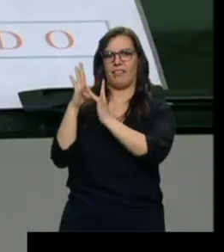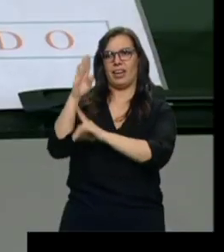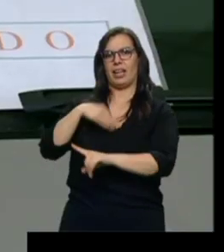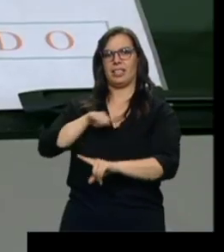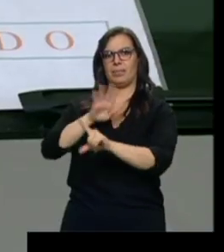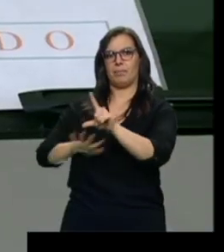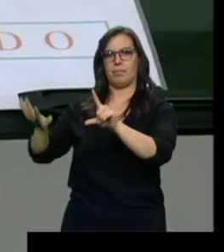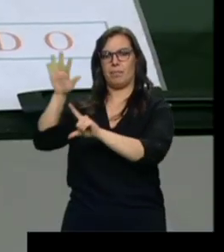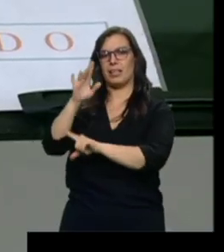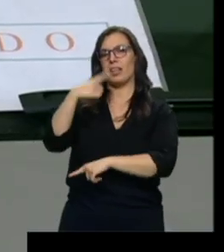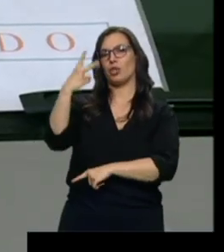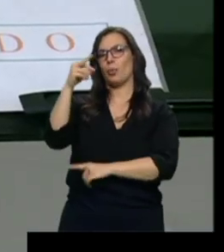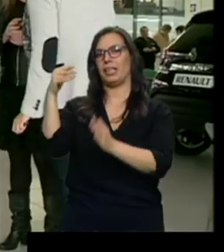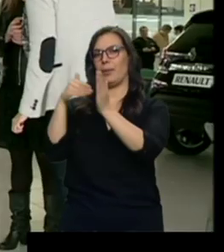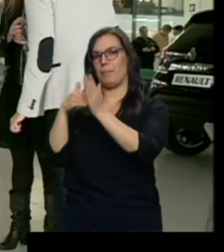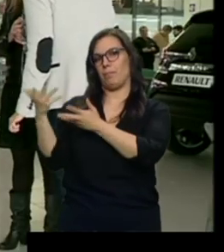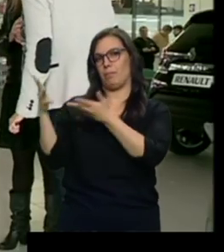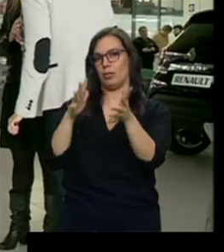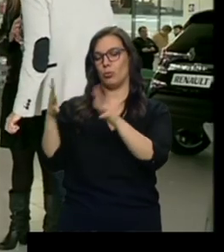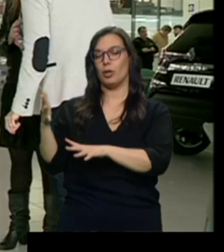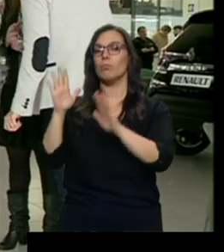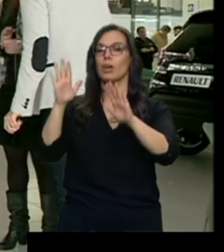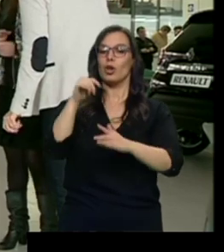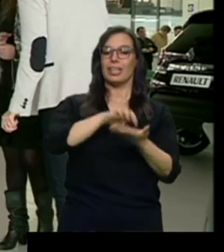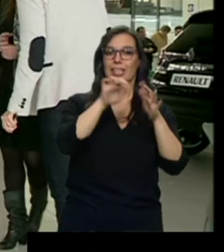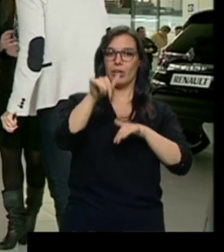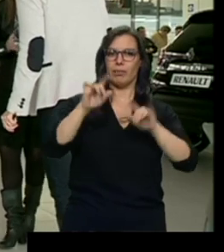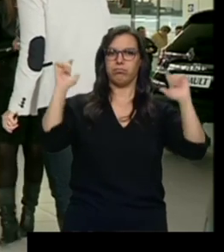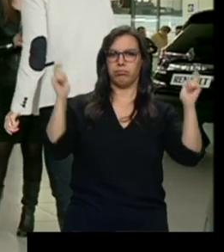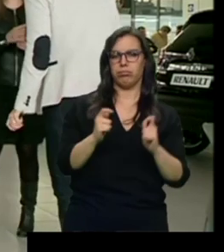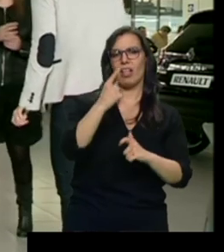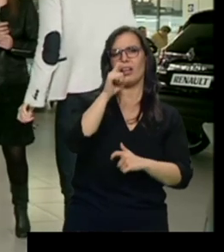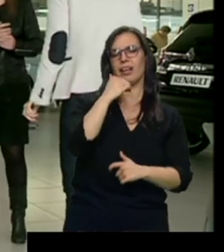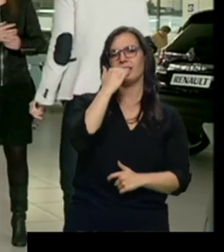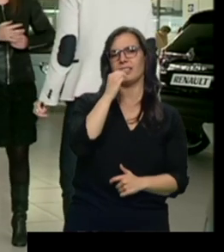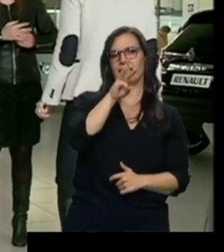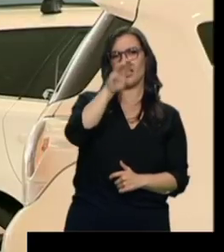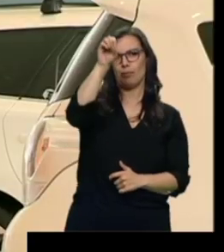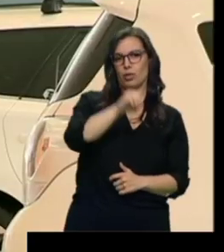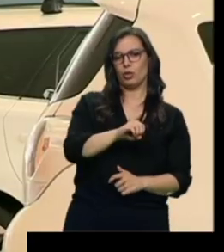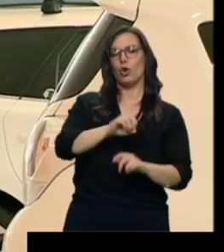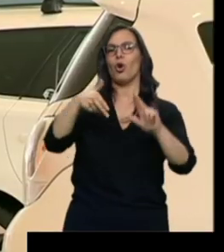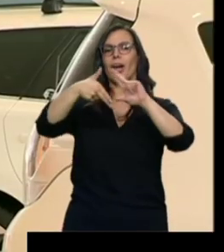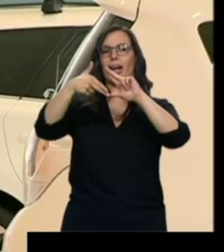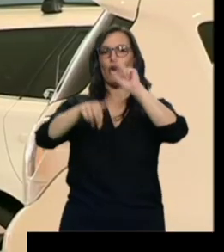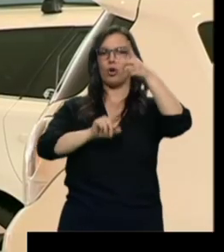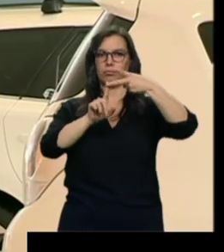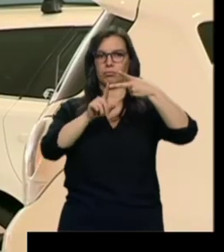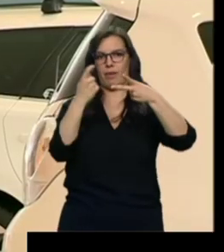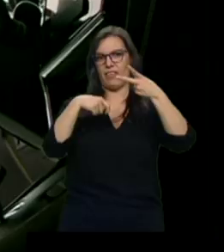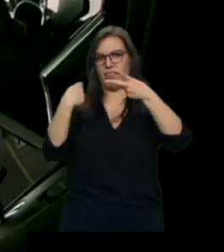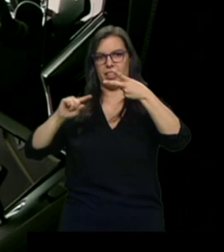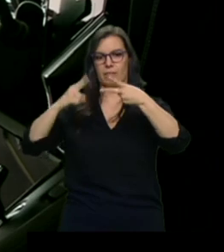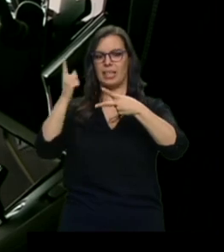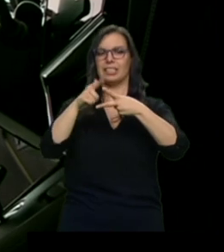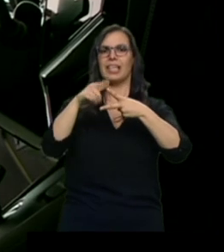.000 unidades, pero disminuyeron casi un 13% en Castilla y León. Renault ocupa el segundo puesto en cuanto a las marcas más vendidas por